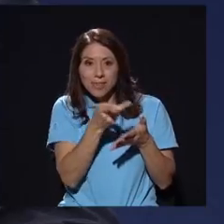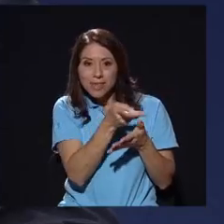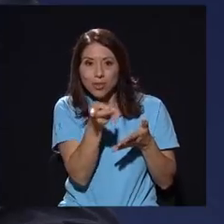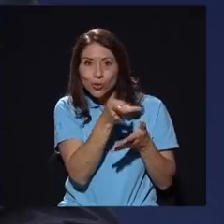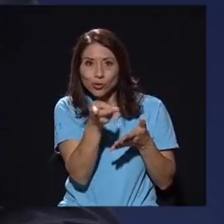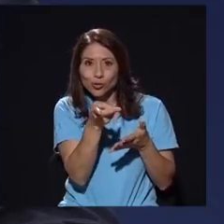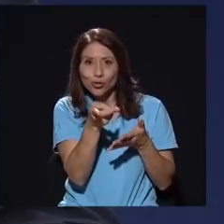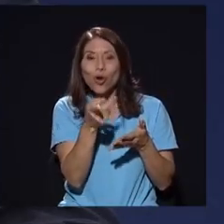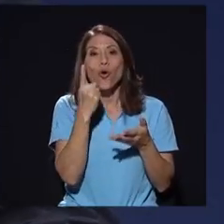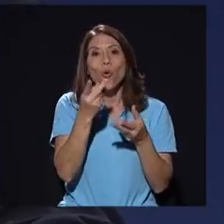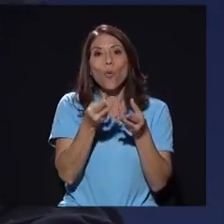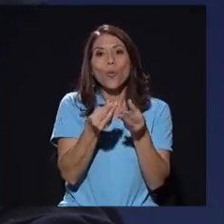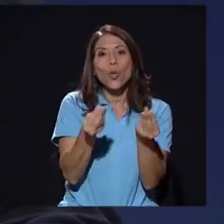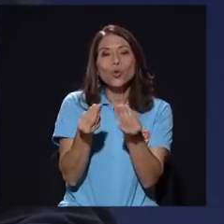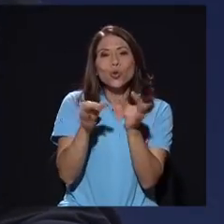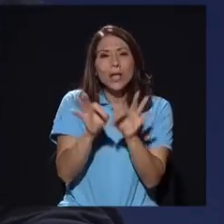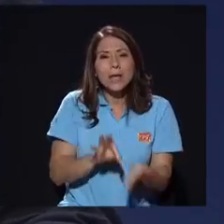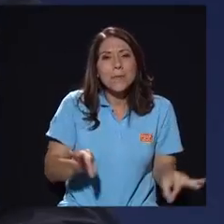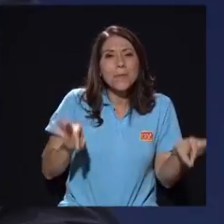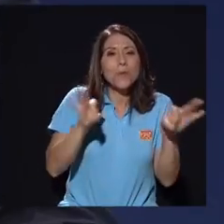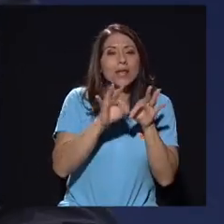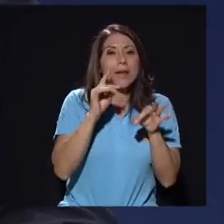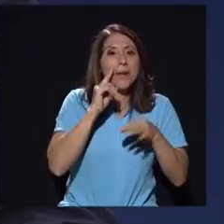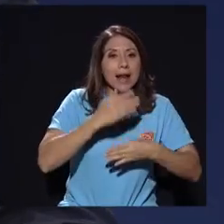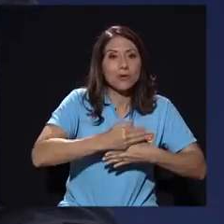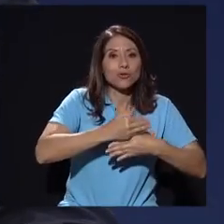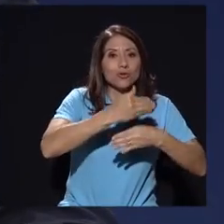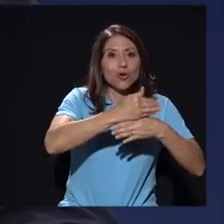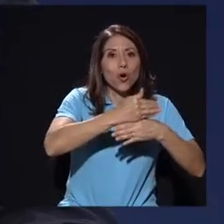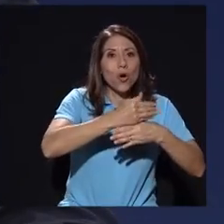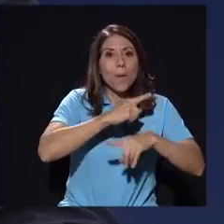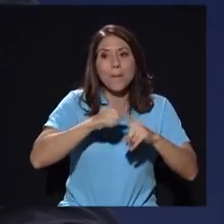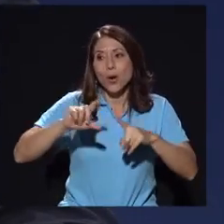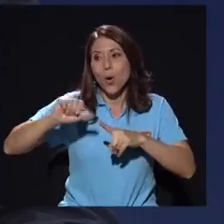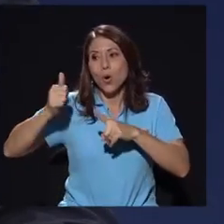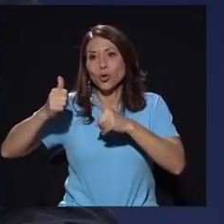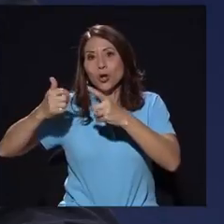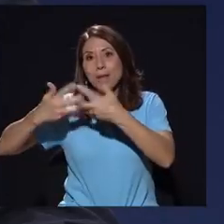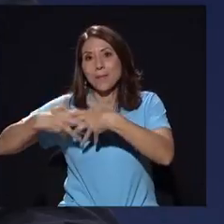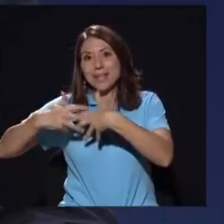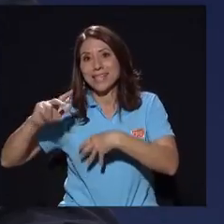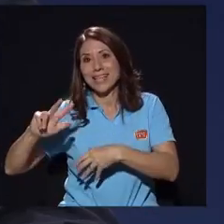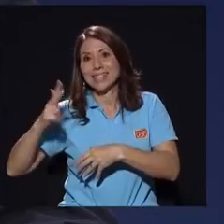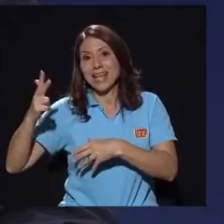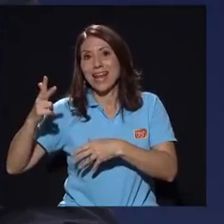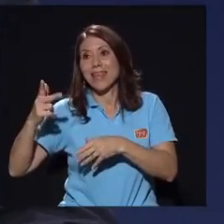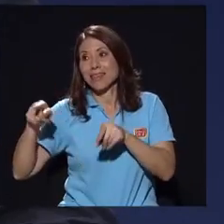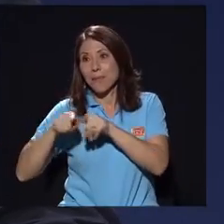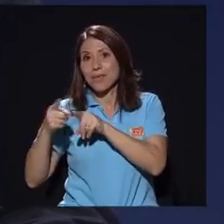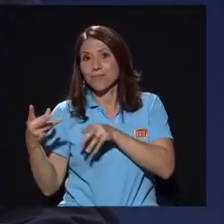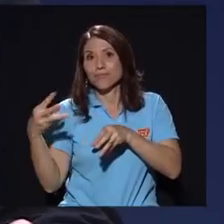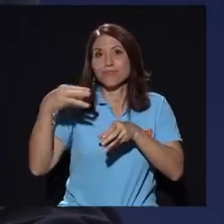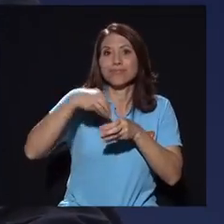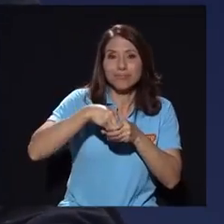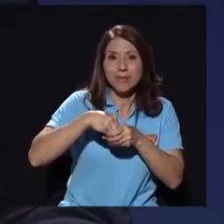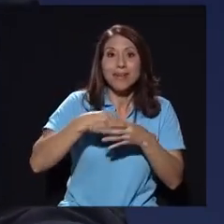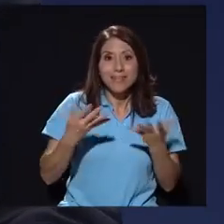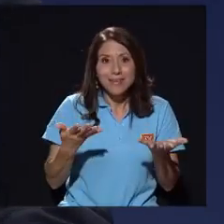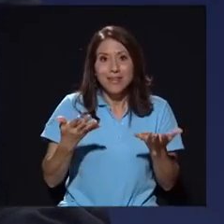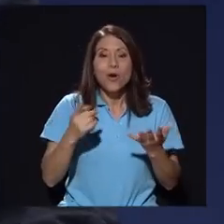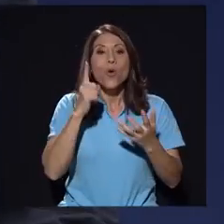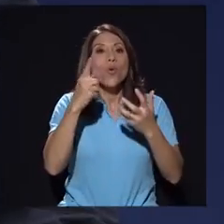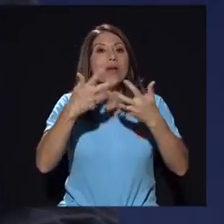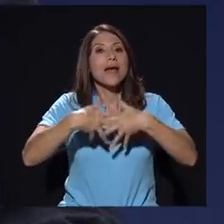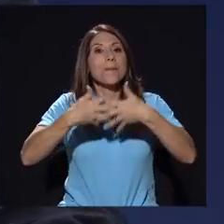para la construcción, entre un tercero en juego? Todos podríamos estar de acuerdo en eso. En ese proceso, una empresa